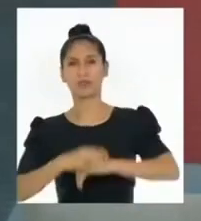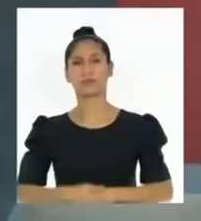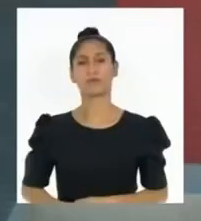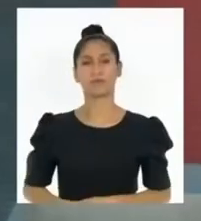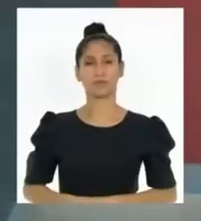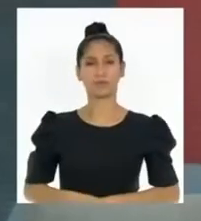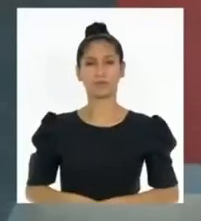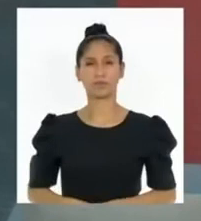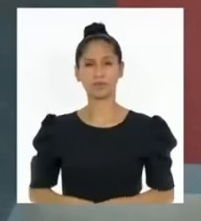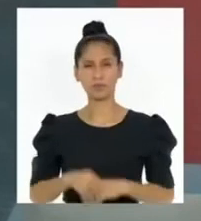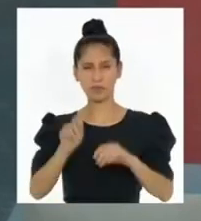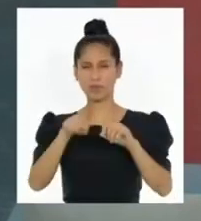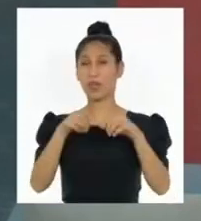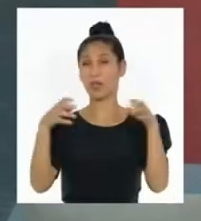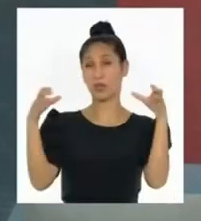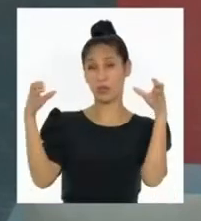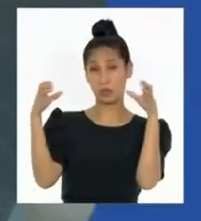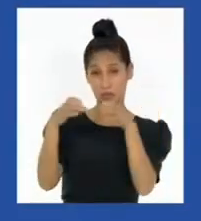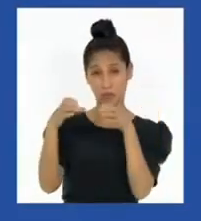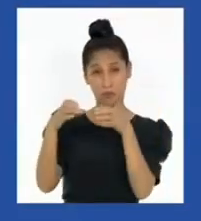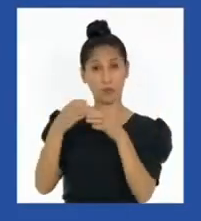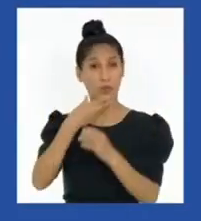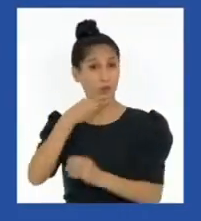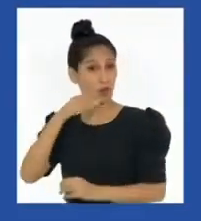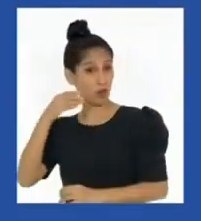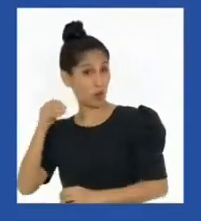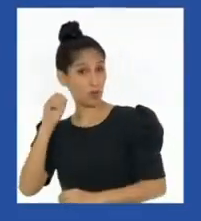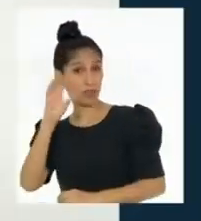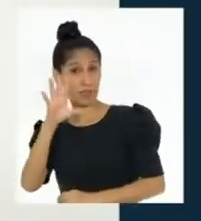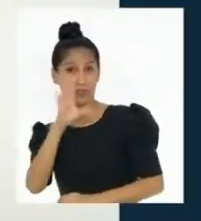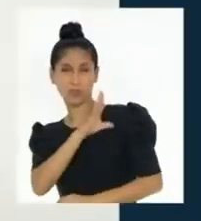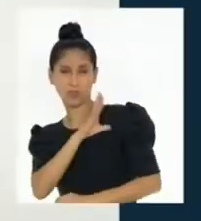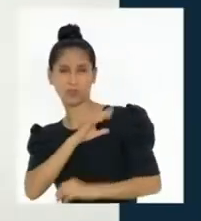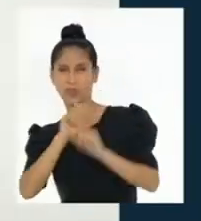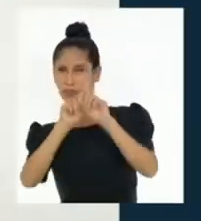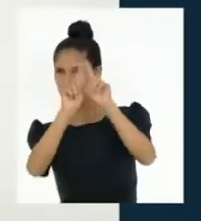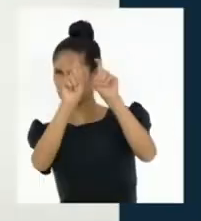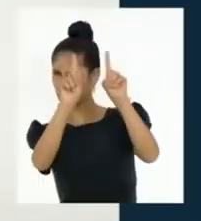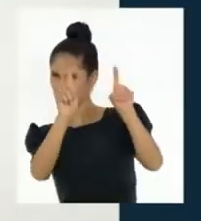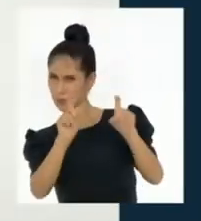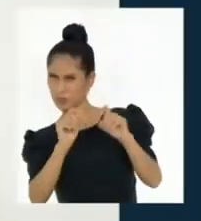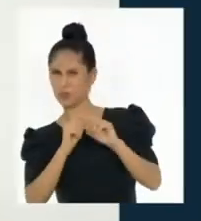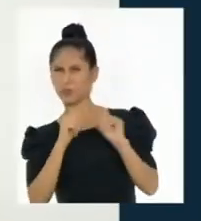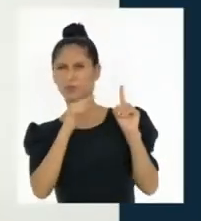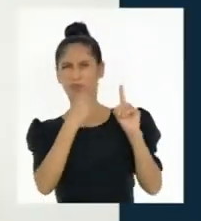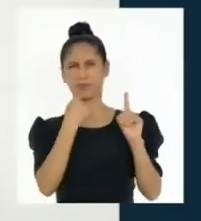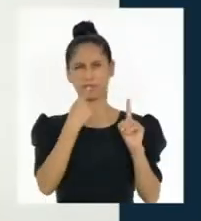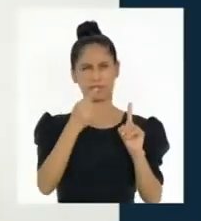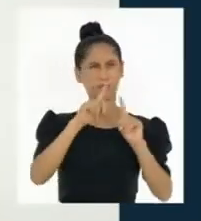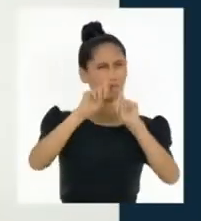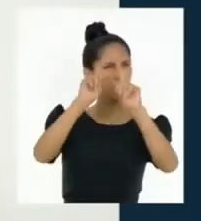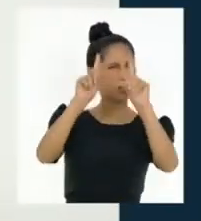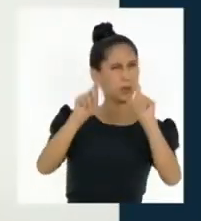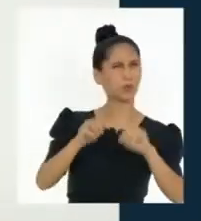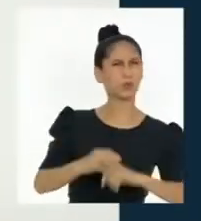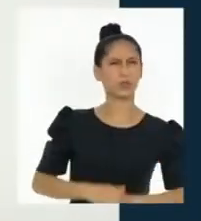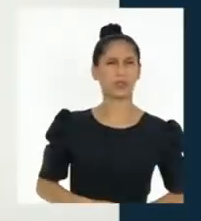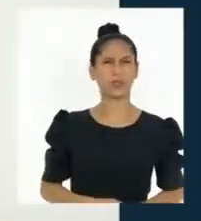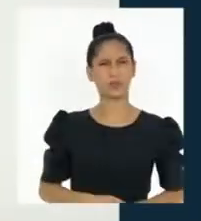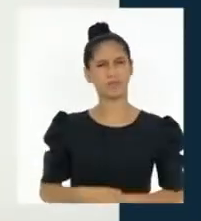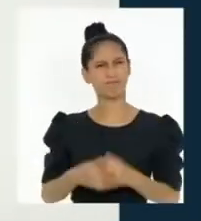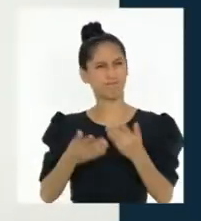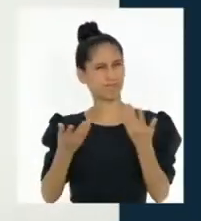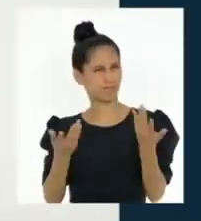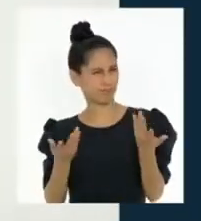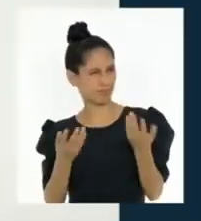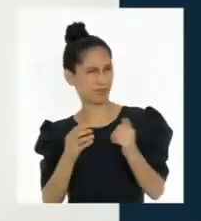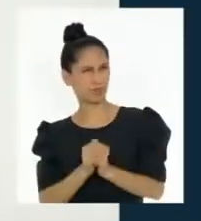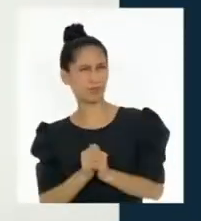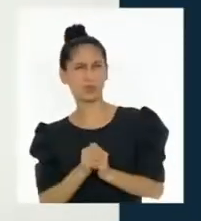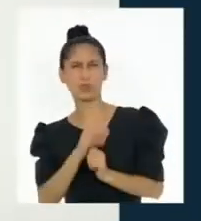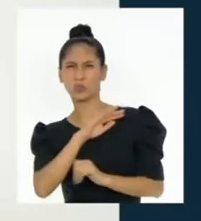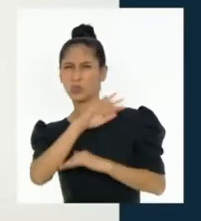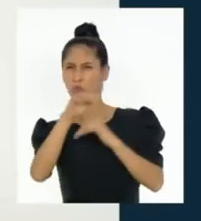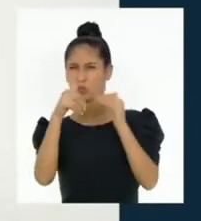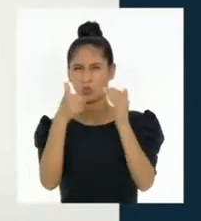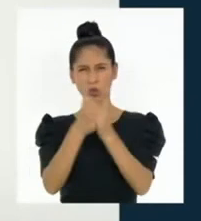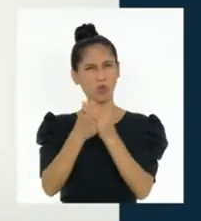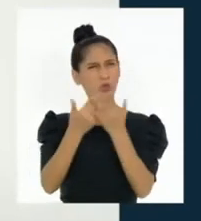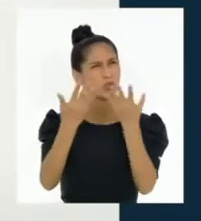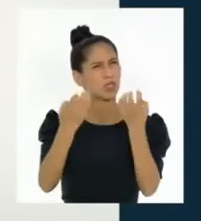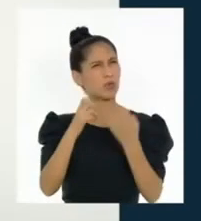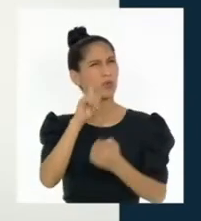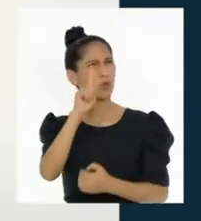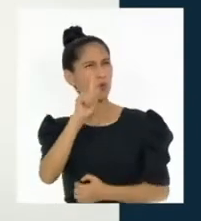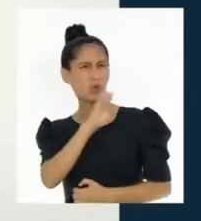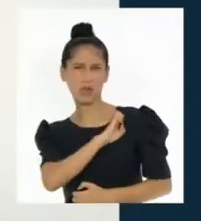de los estudiantes de quinto de secundaria. Mi pregunta es, ¿por qué queremos mantener un Estado democrático, profesora?